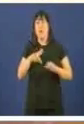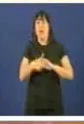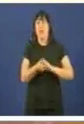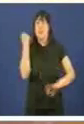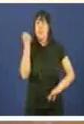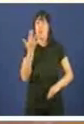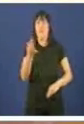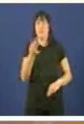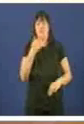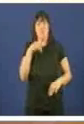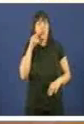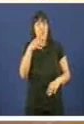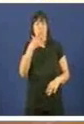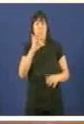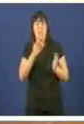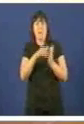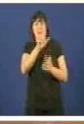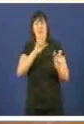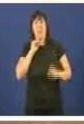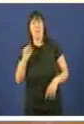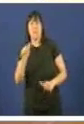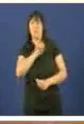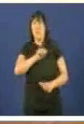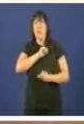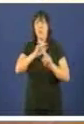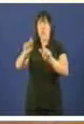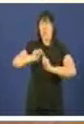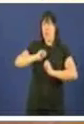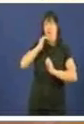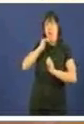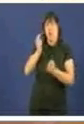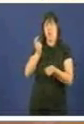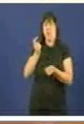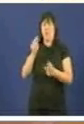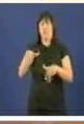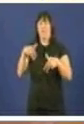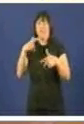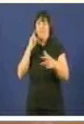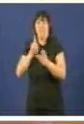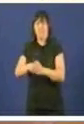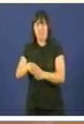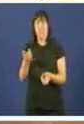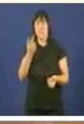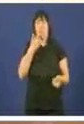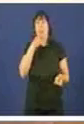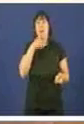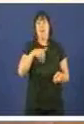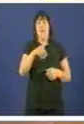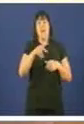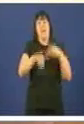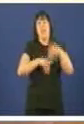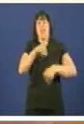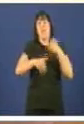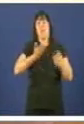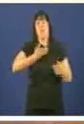50.000 dependentes neste país esperando unha prestación. Neste tempo, desde as eleccións municipais, incrementaron vostedes nun